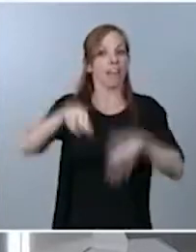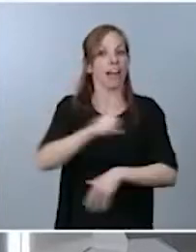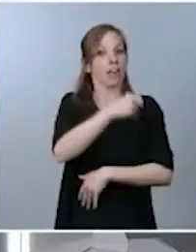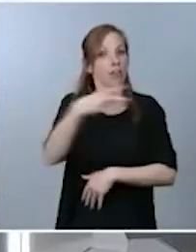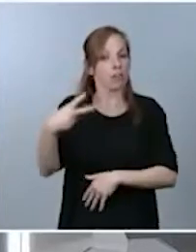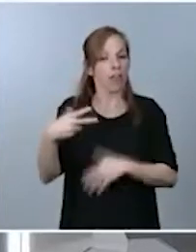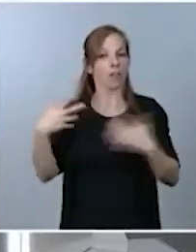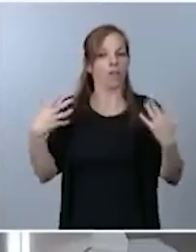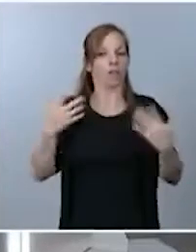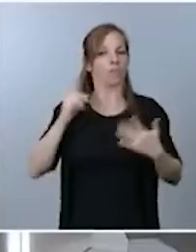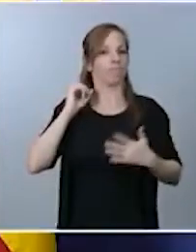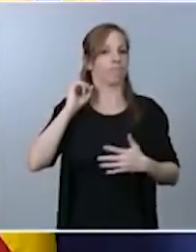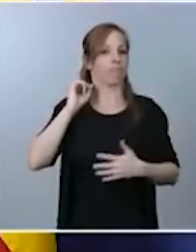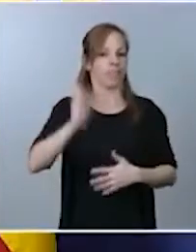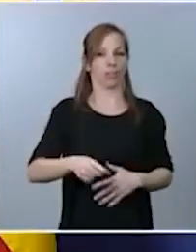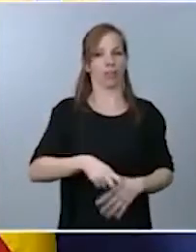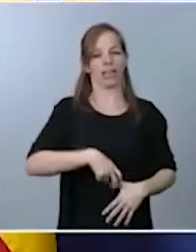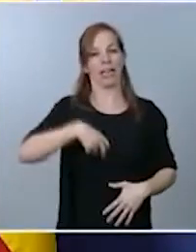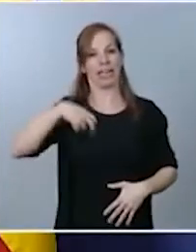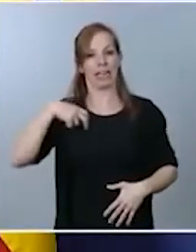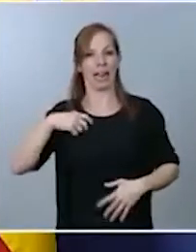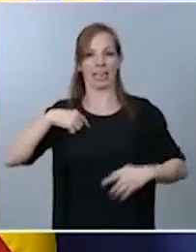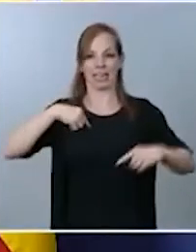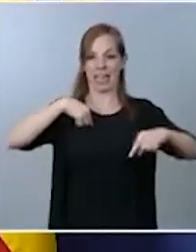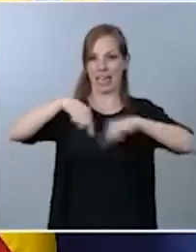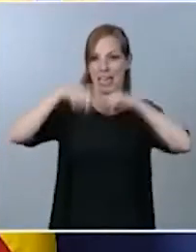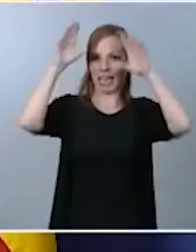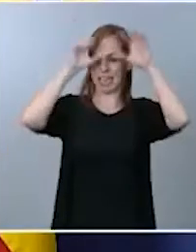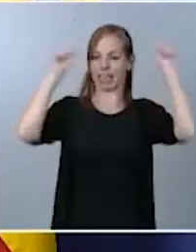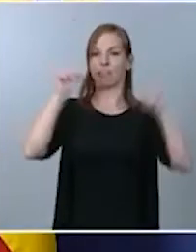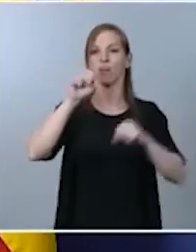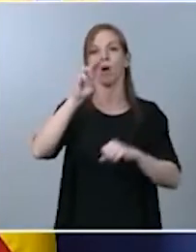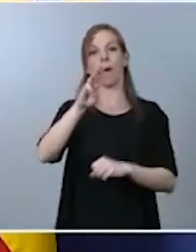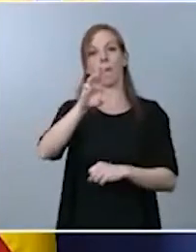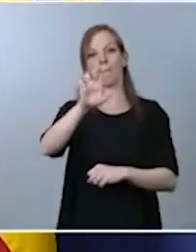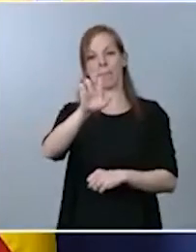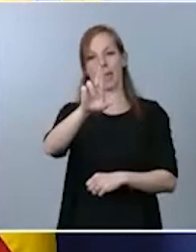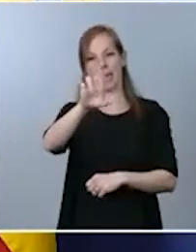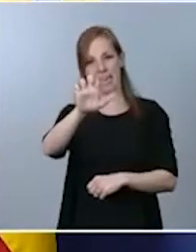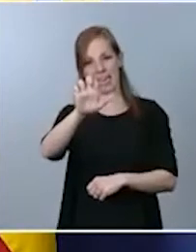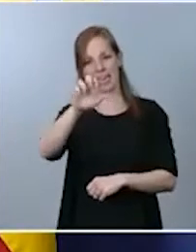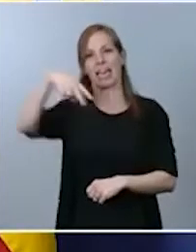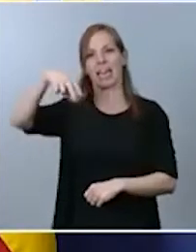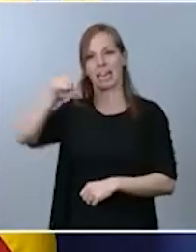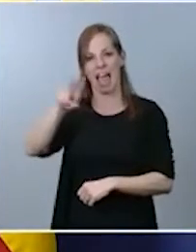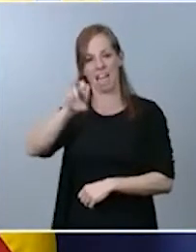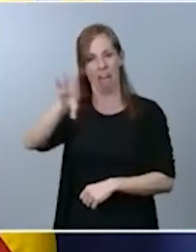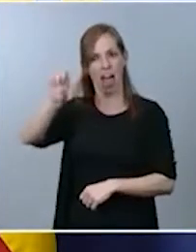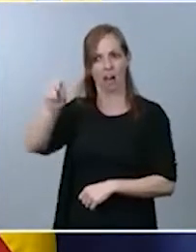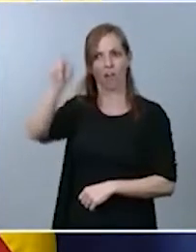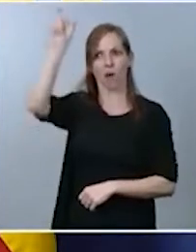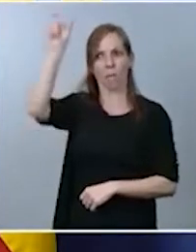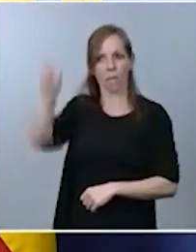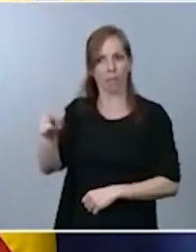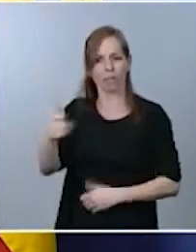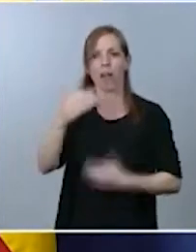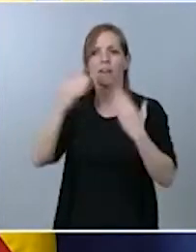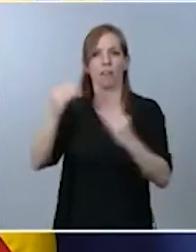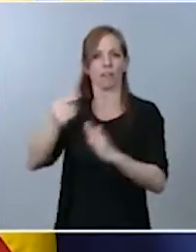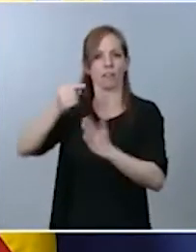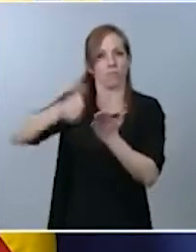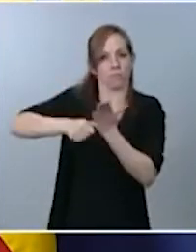tráfico, Pera Navarro. Y es el propio Pera Navarro quien nos ha hecho conocer y saber primero a la